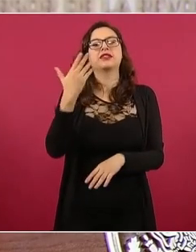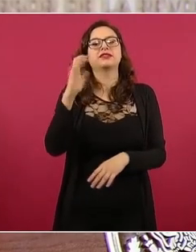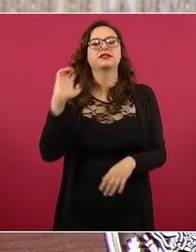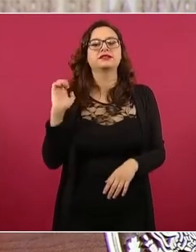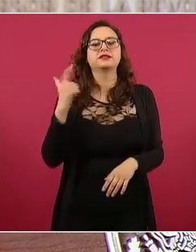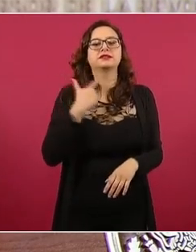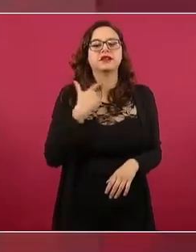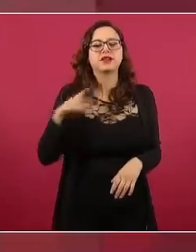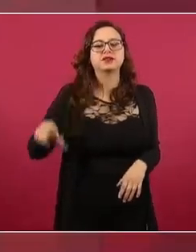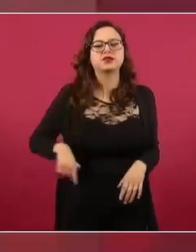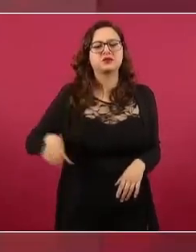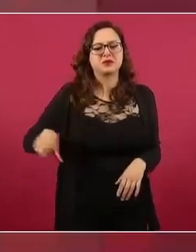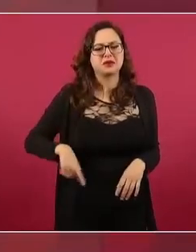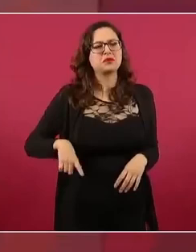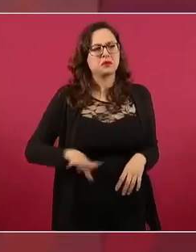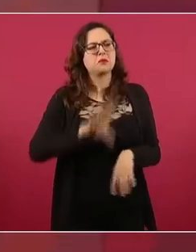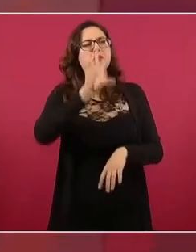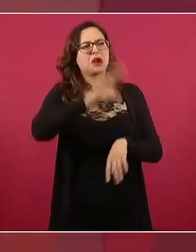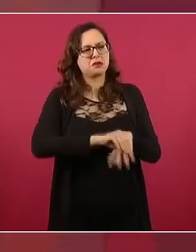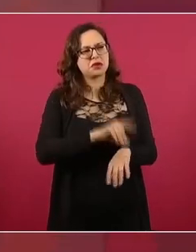en Mexicali.